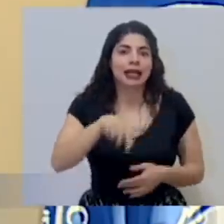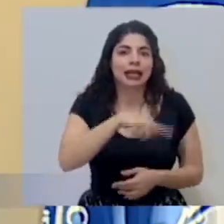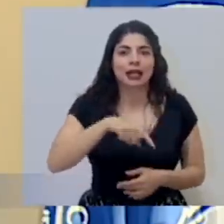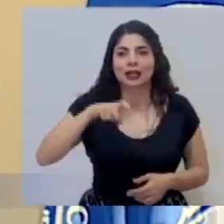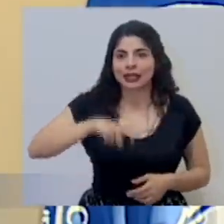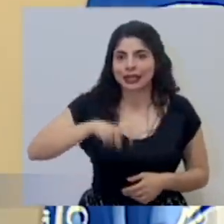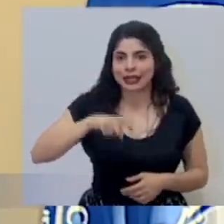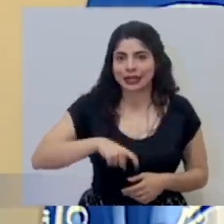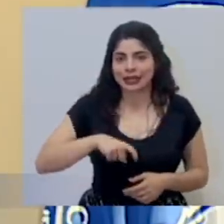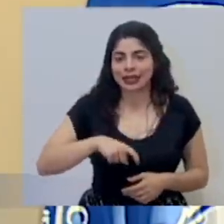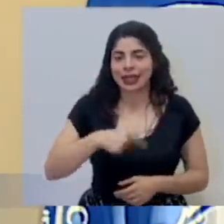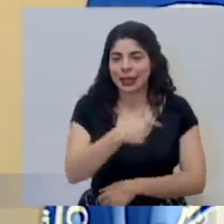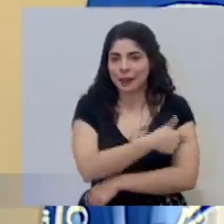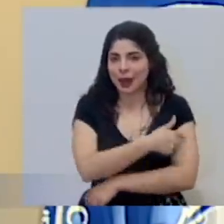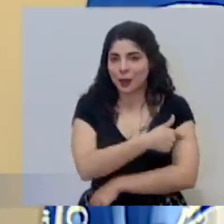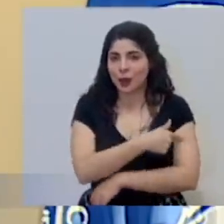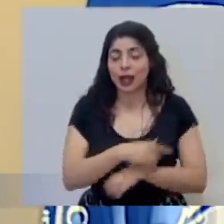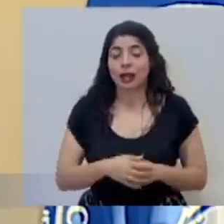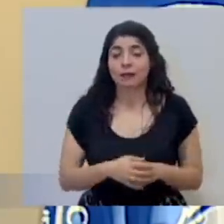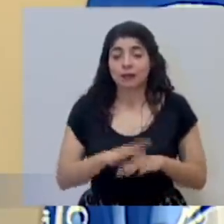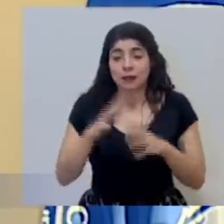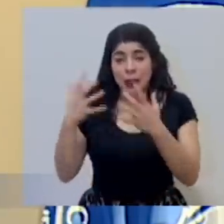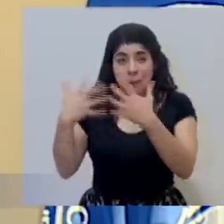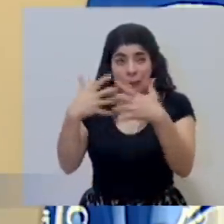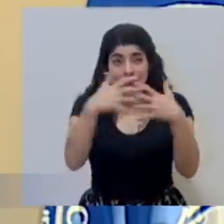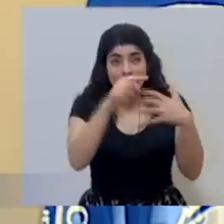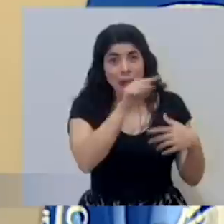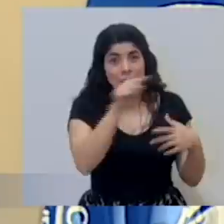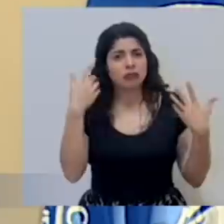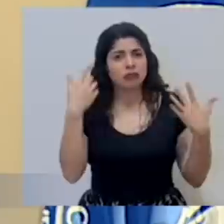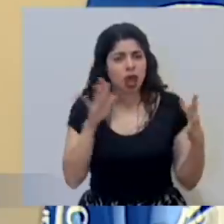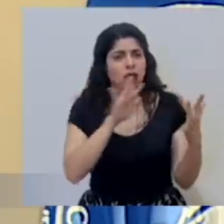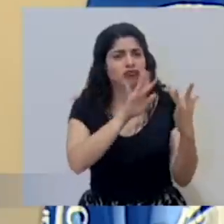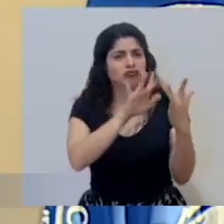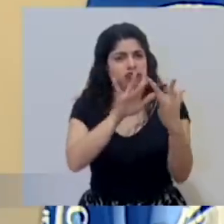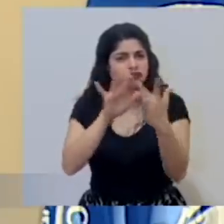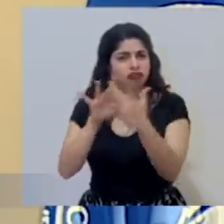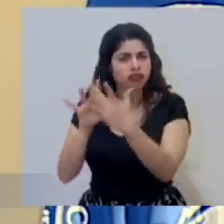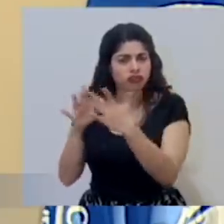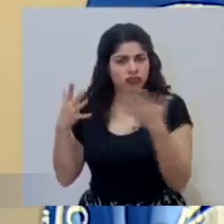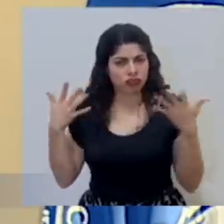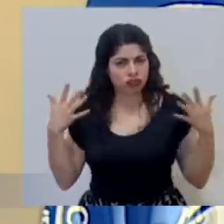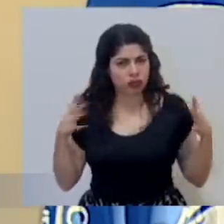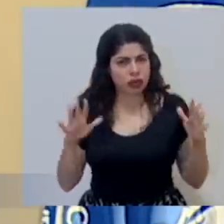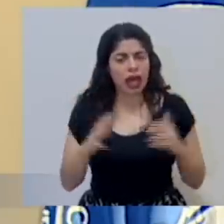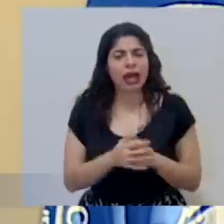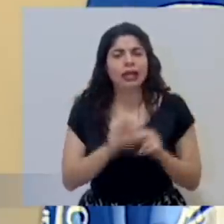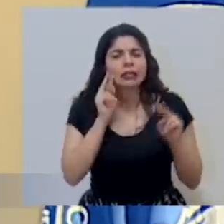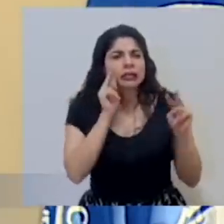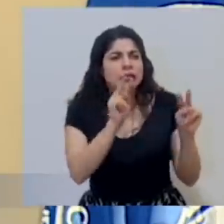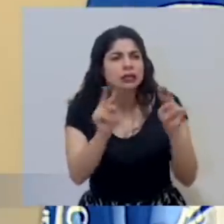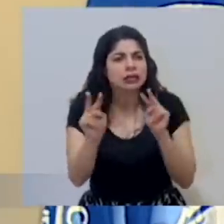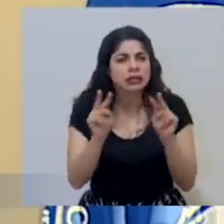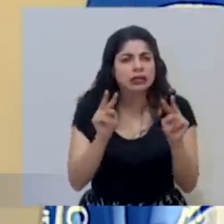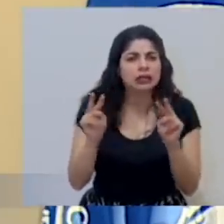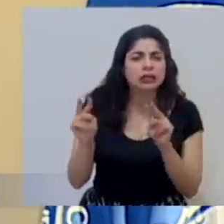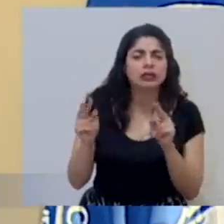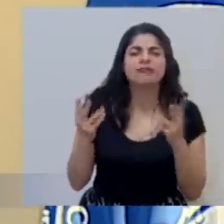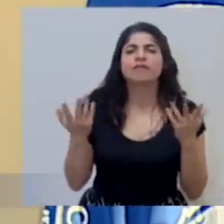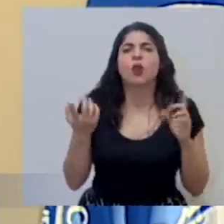requeriría la vacuna y con todas esas empresas hemos tenido acercamientos hemos estado pues viendo justamente